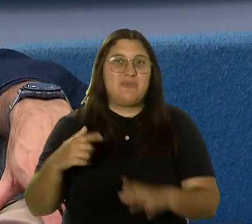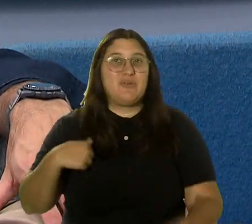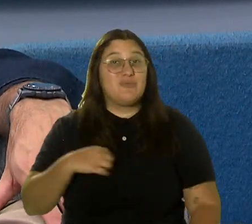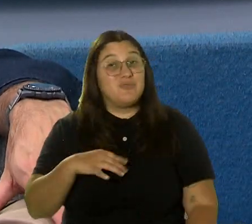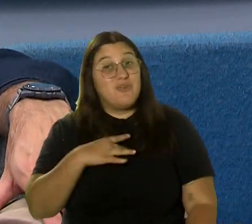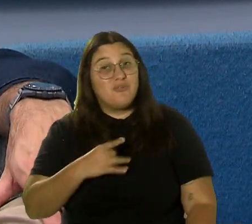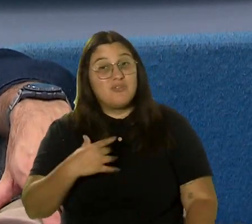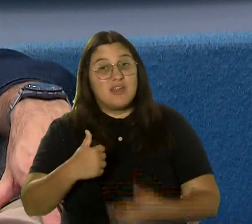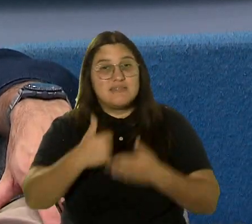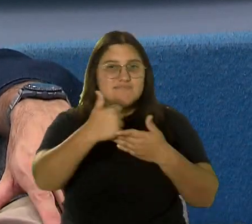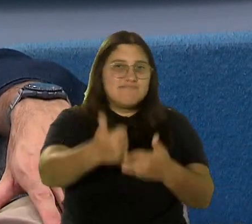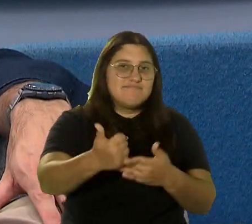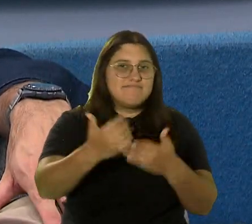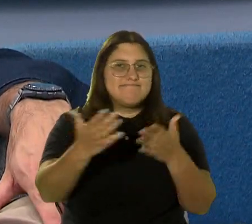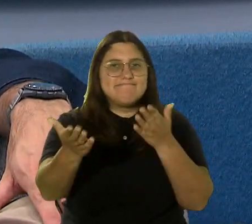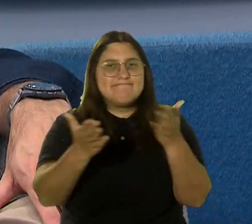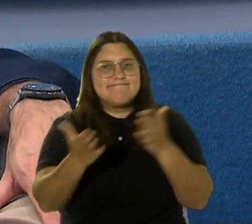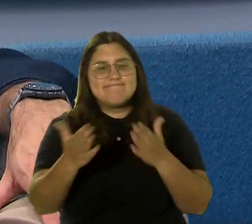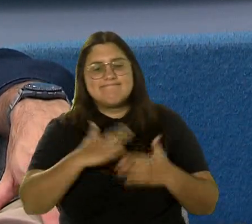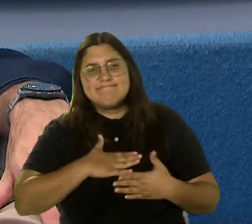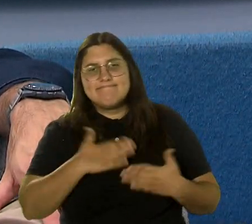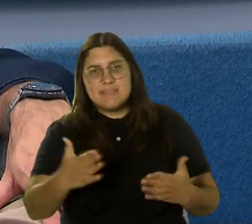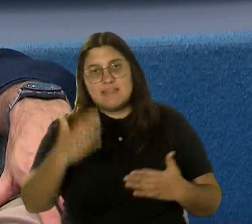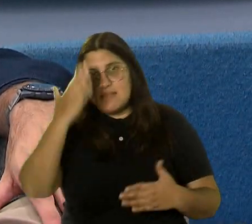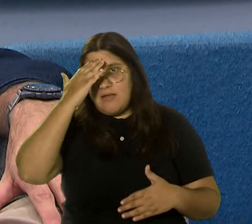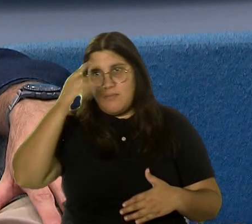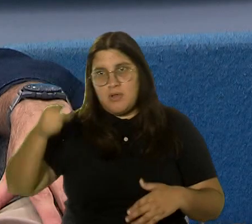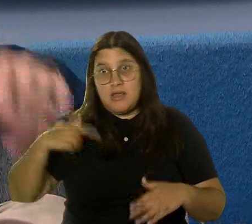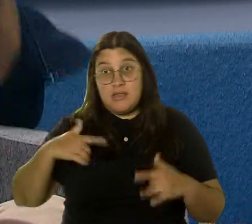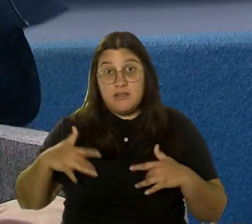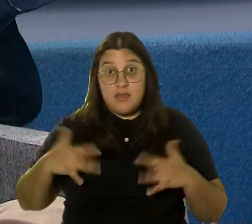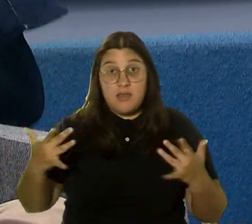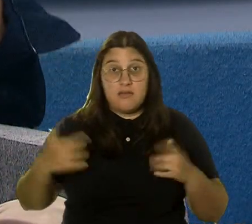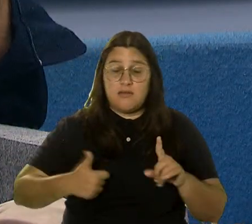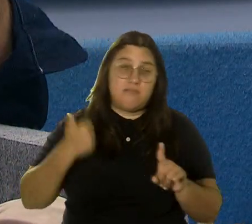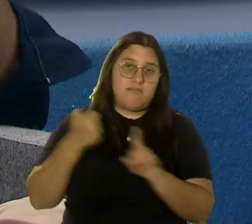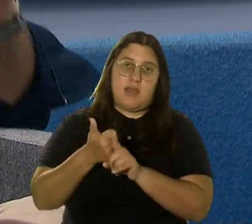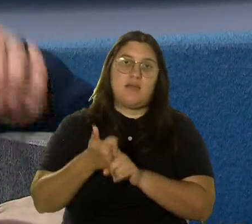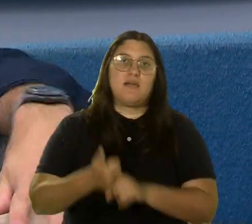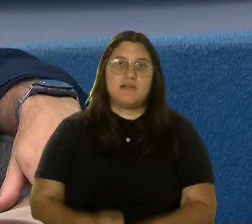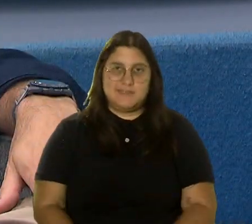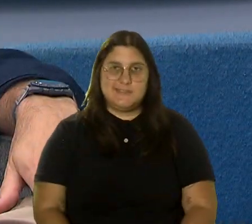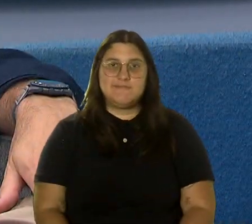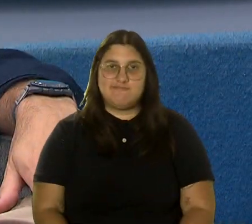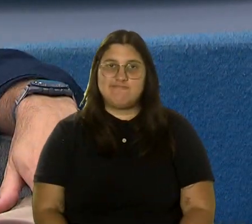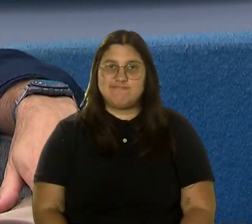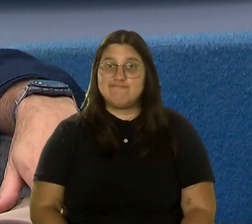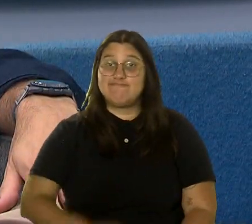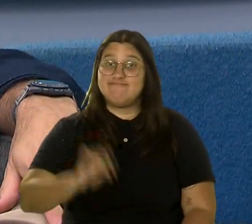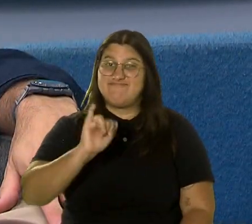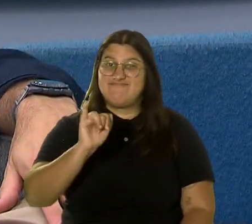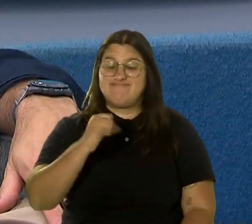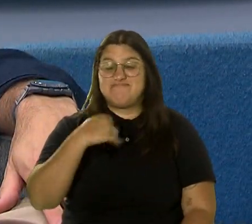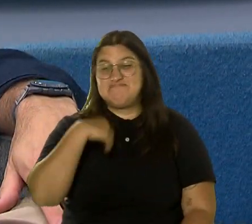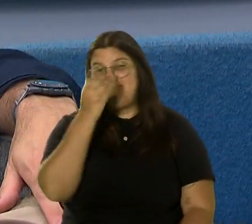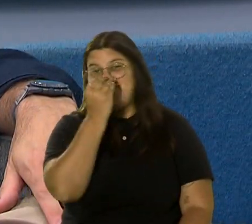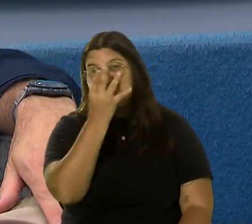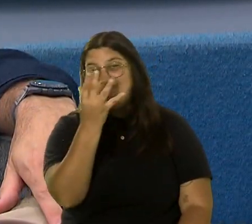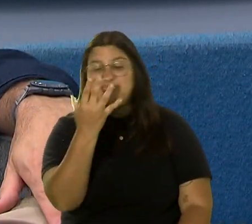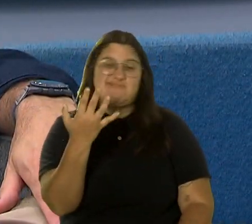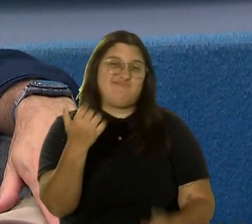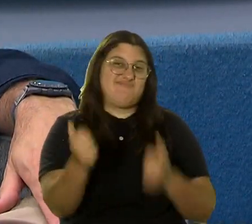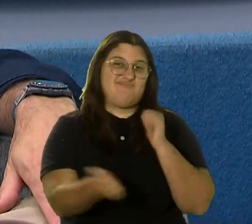servir, nos gusta ayudar. Y sabemos el impacto de un evento como este en la psiquis de la gente, porque yo diría que el mayor